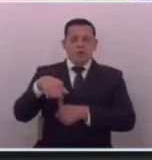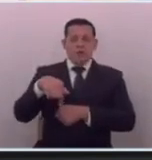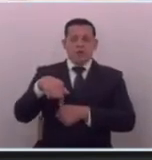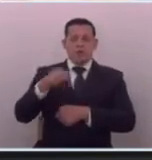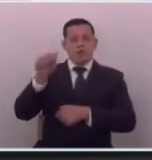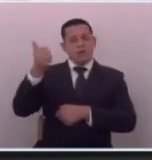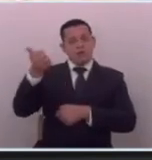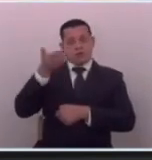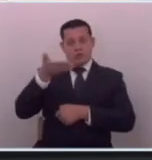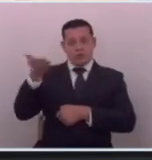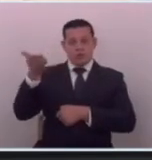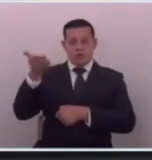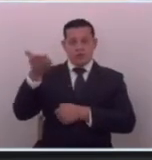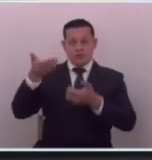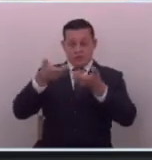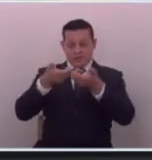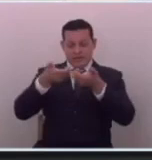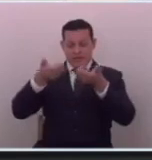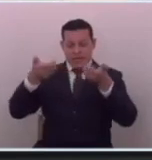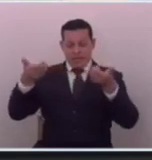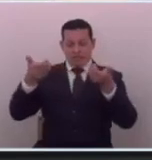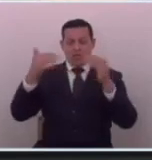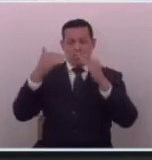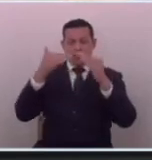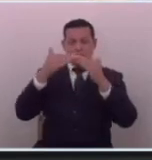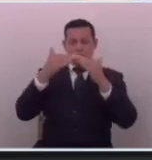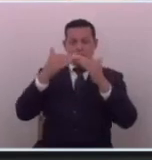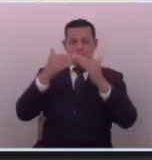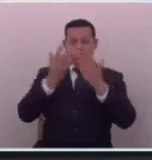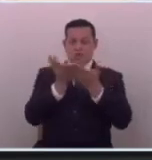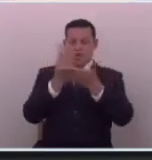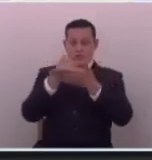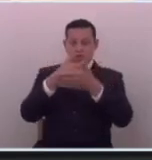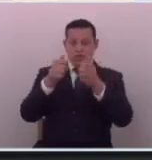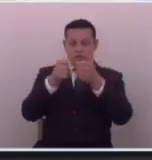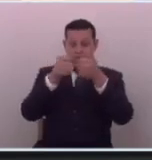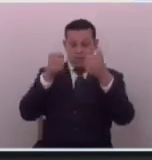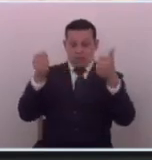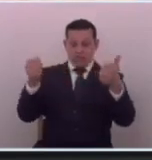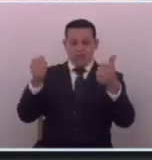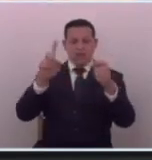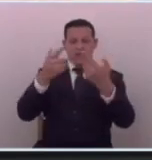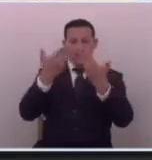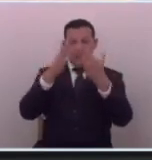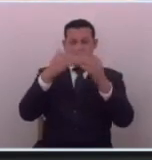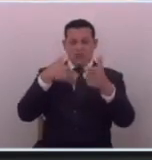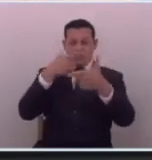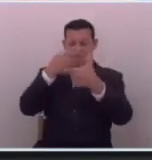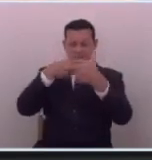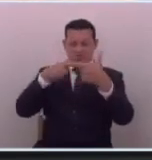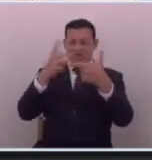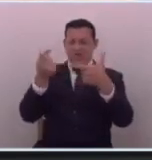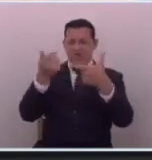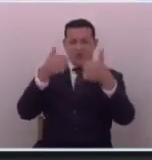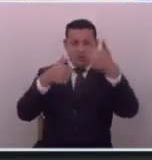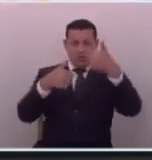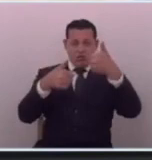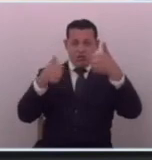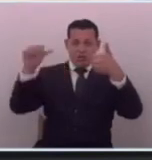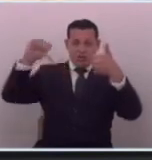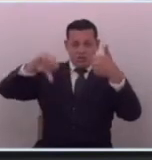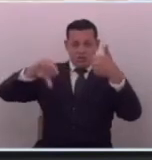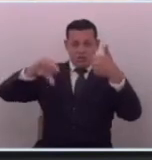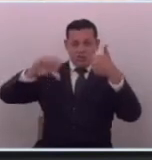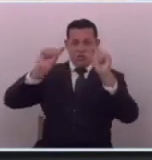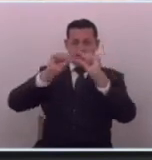otra cosa es que separemos también en la prensa qué tipo de periodistas yo lo divido bien fácil vean los buenos periodistas y los